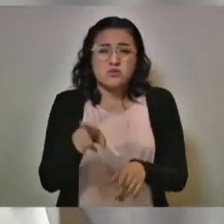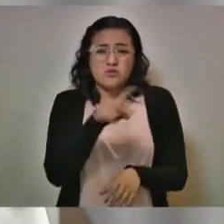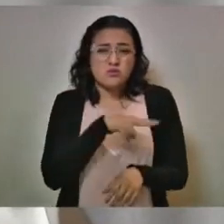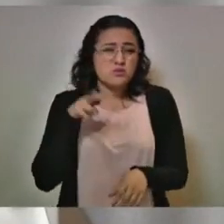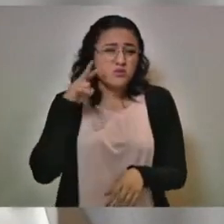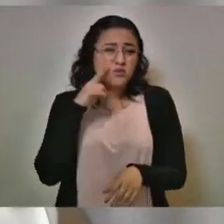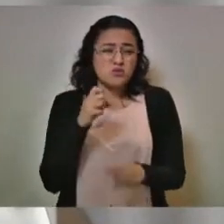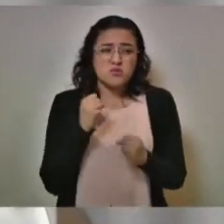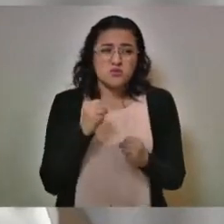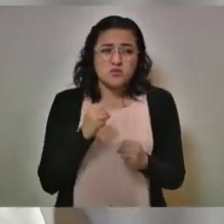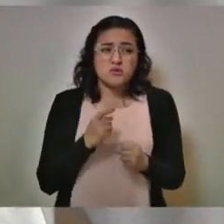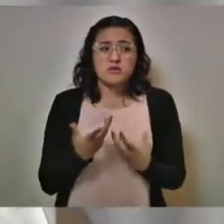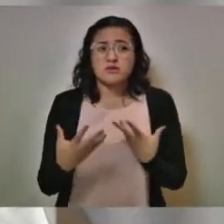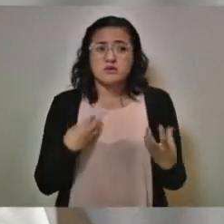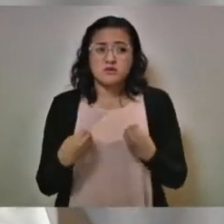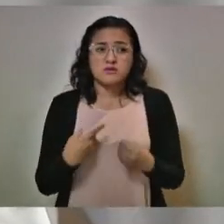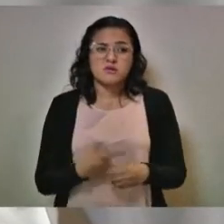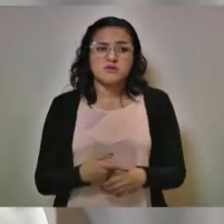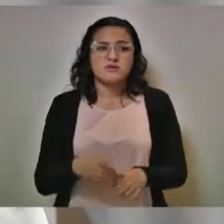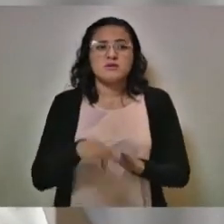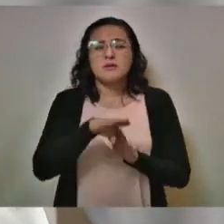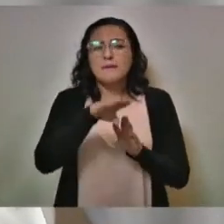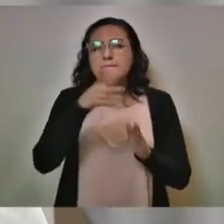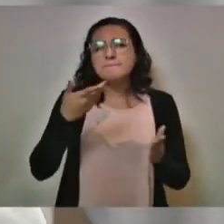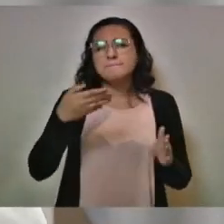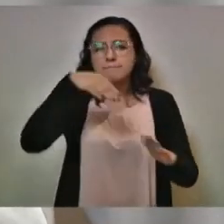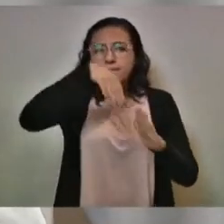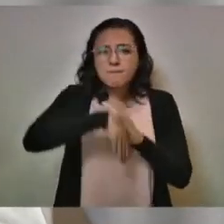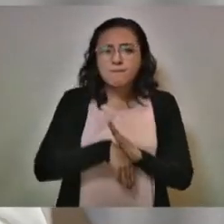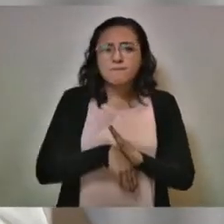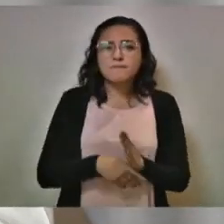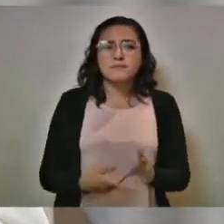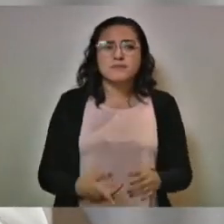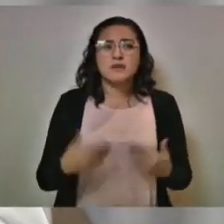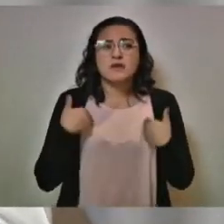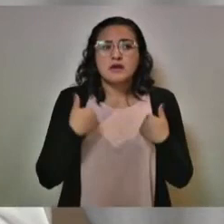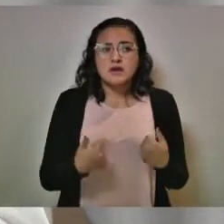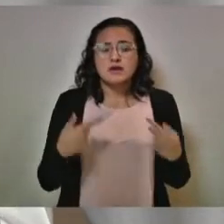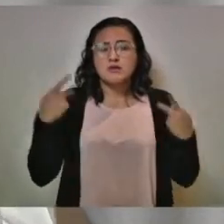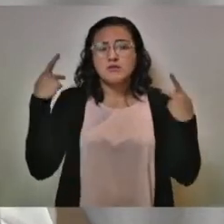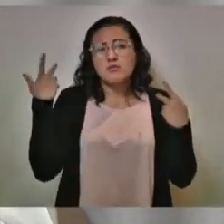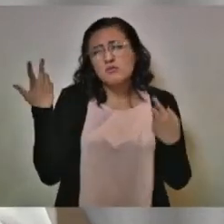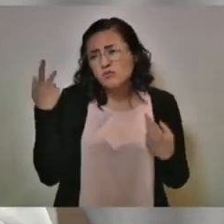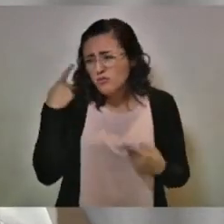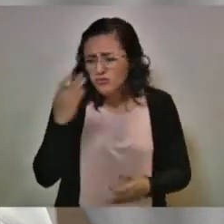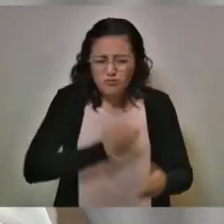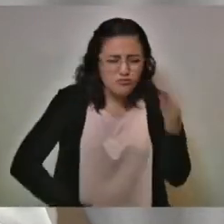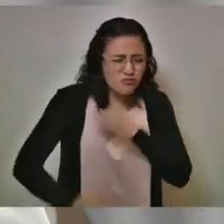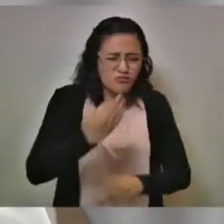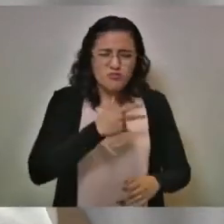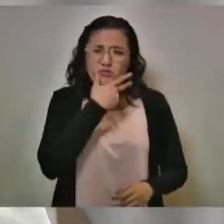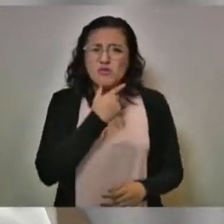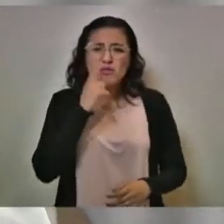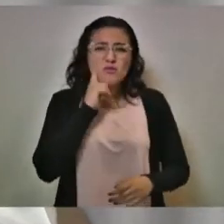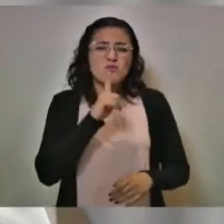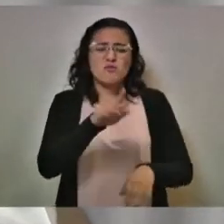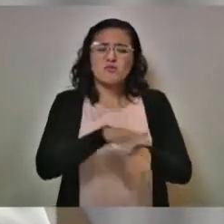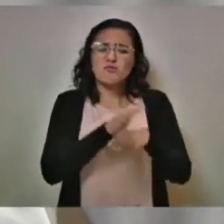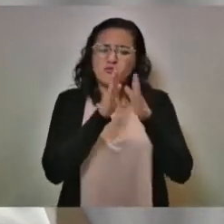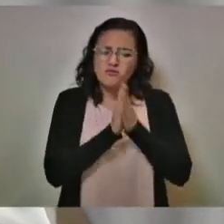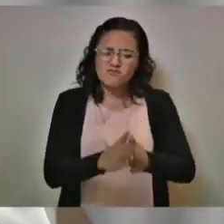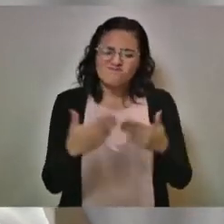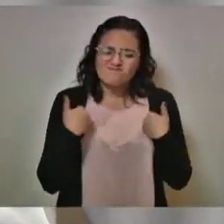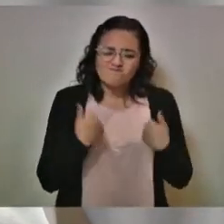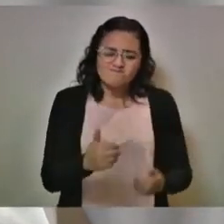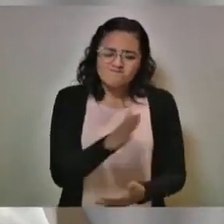queremos bajar la curva. Queremos bajar la curva, entiendan, poblanos de la ciudad de Puebla, de la zona